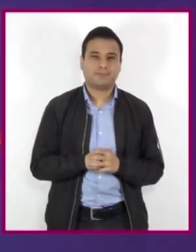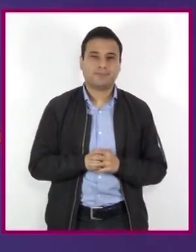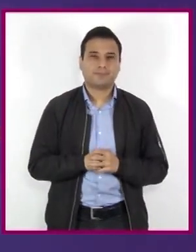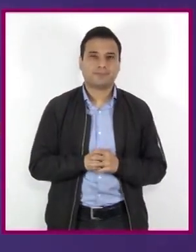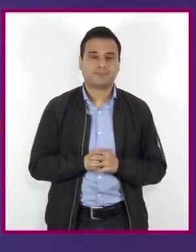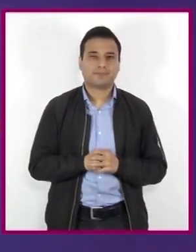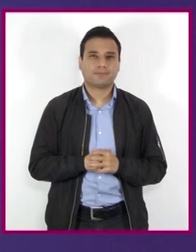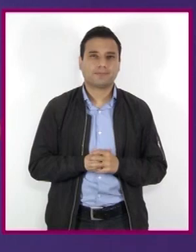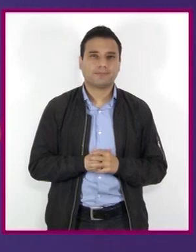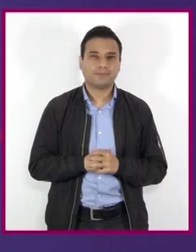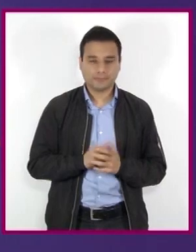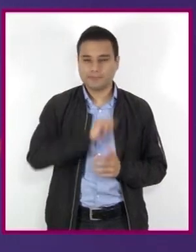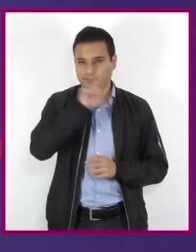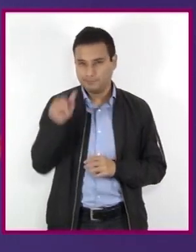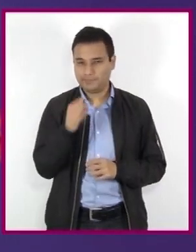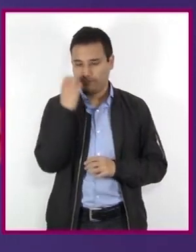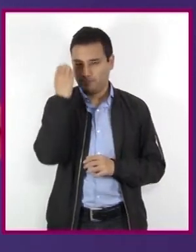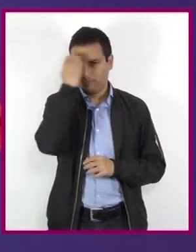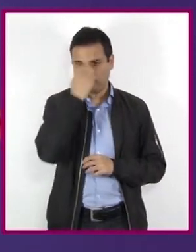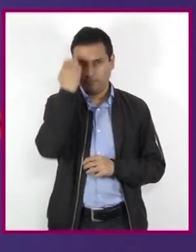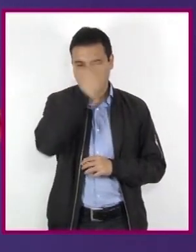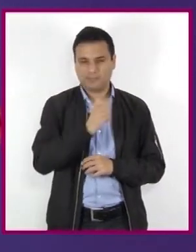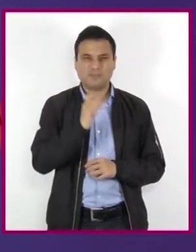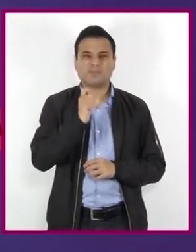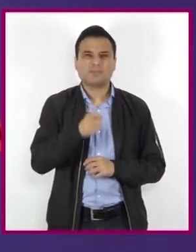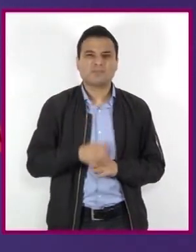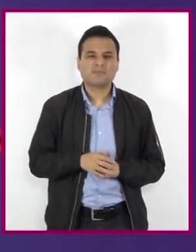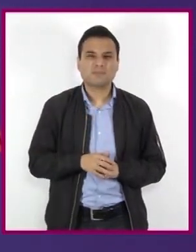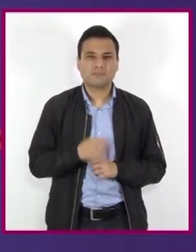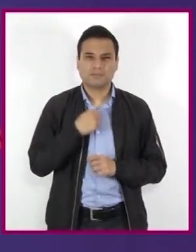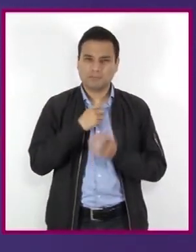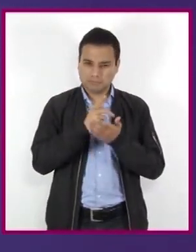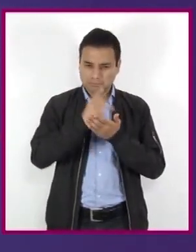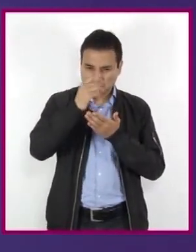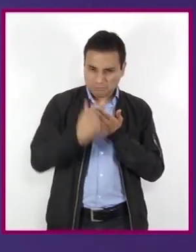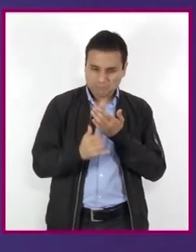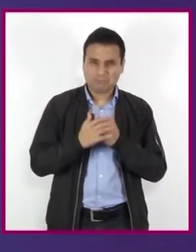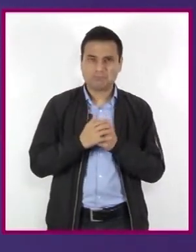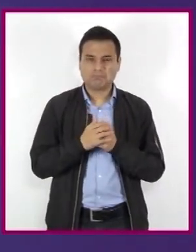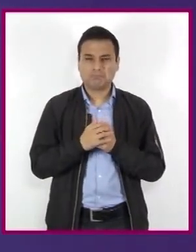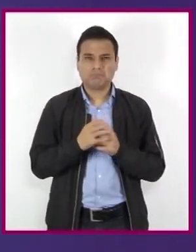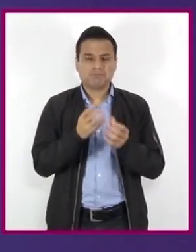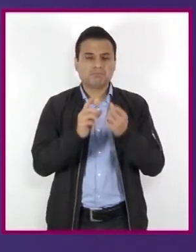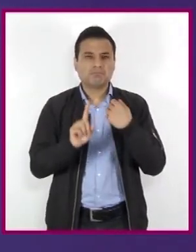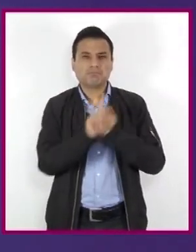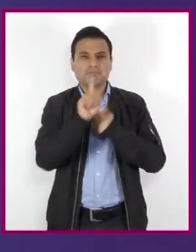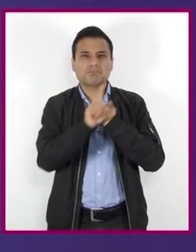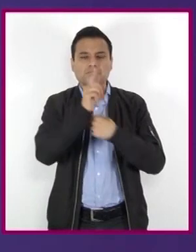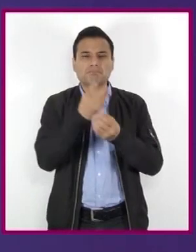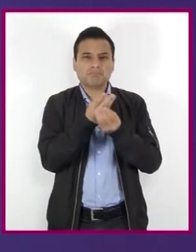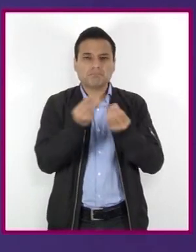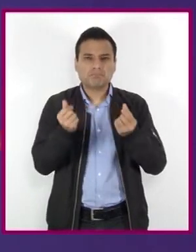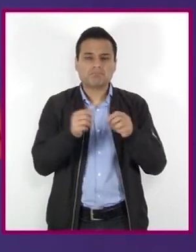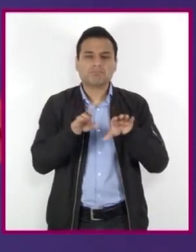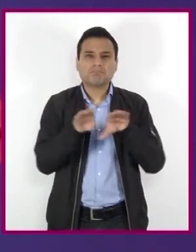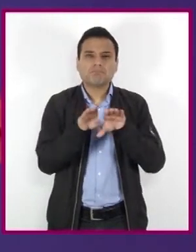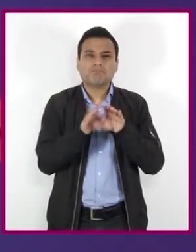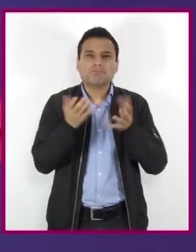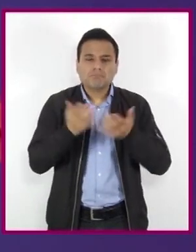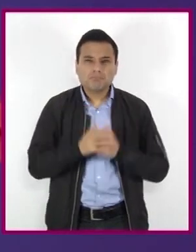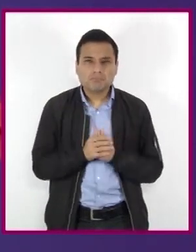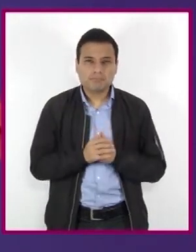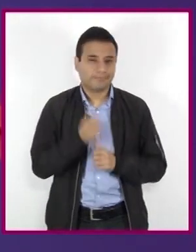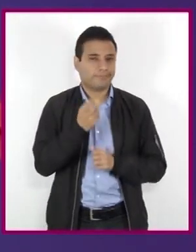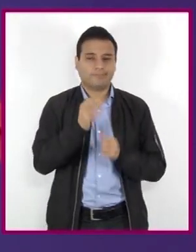Etapa de evaluación, es decir, ¿cómo ayuda mi proyecto a resolver la problemática planteada? Es la